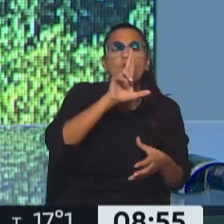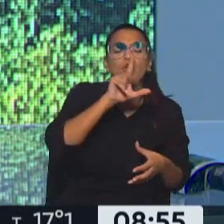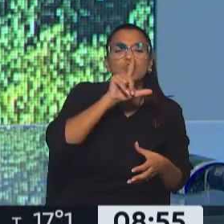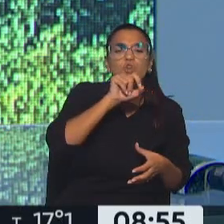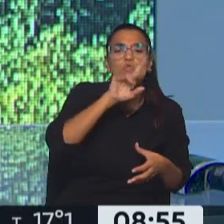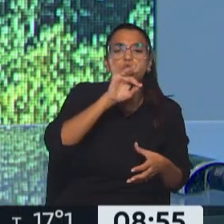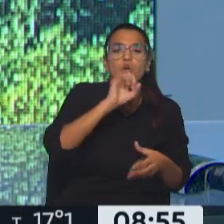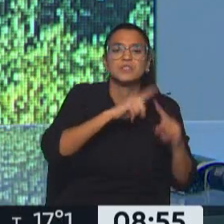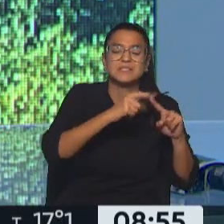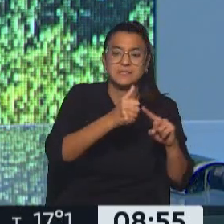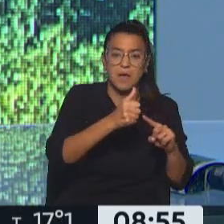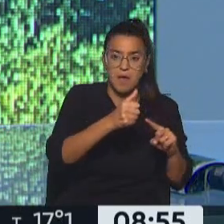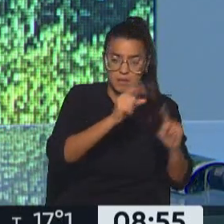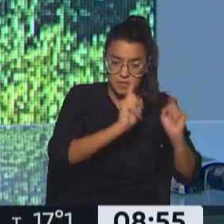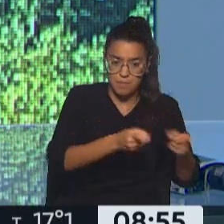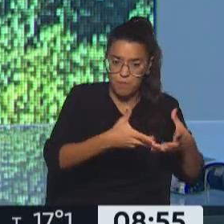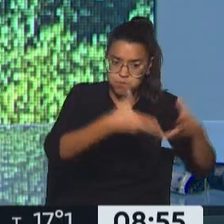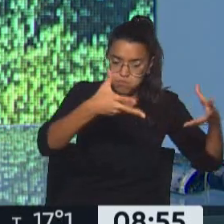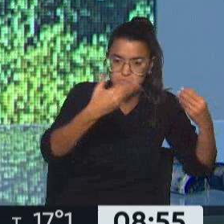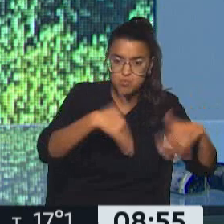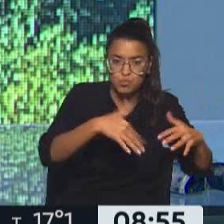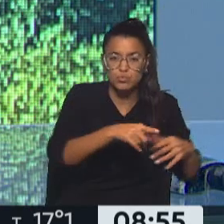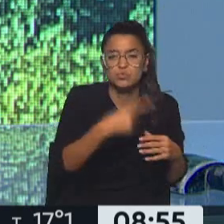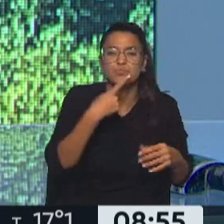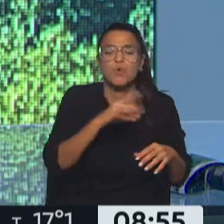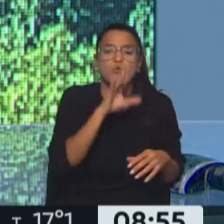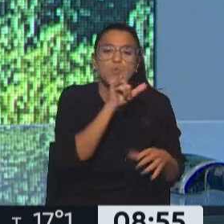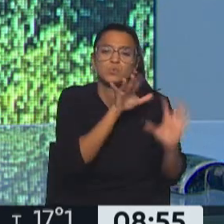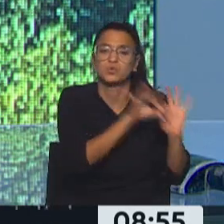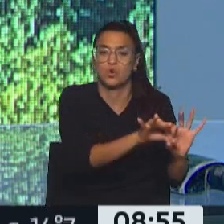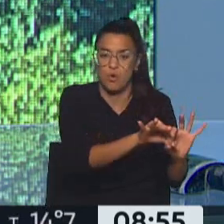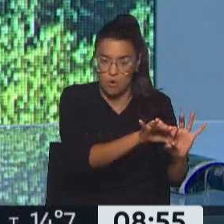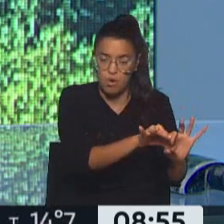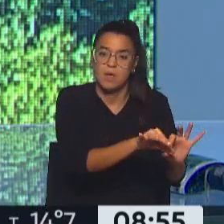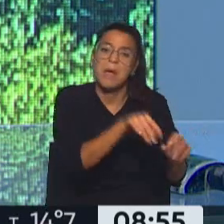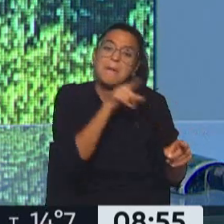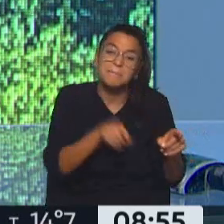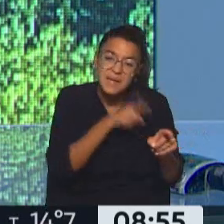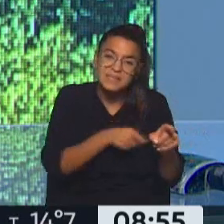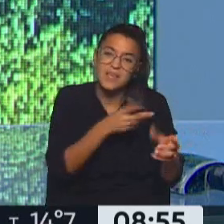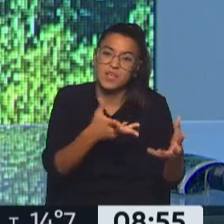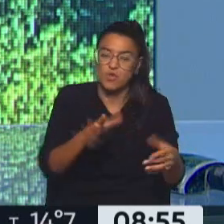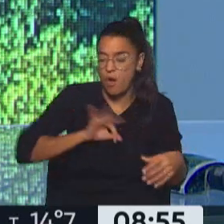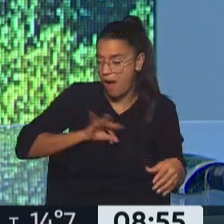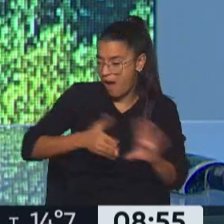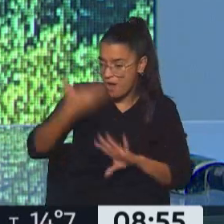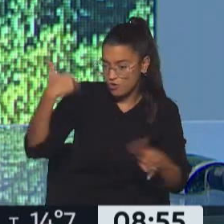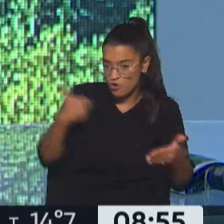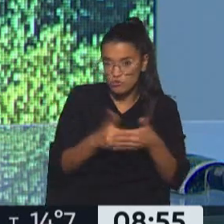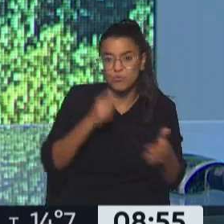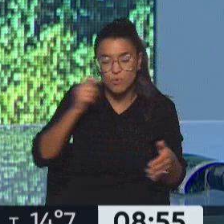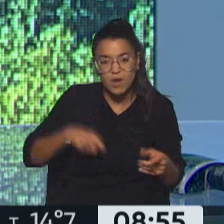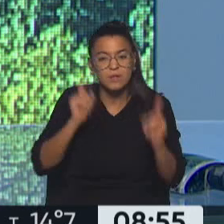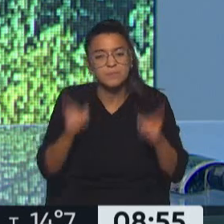tiene mucha presencia, está identificada también con lo ruso, que, bueno, ha sido tan perseguido durante los últimos años en Ucrania.